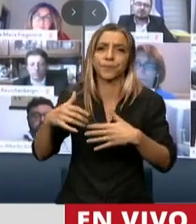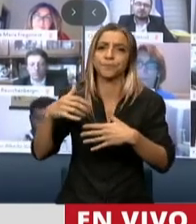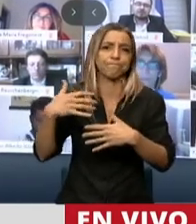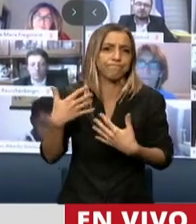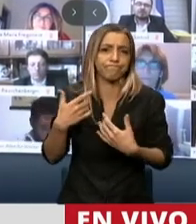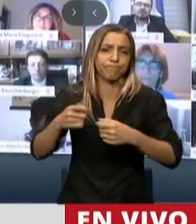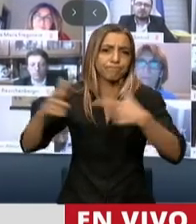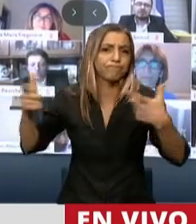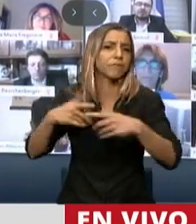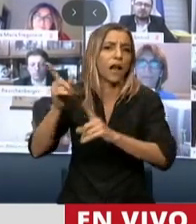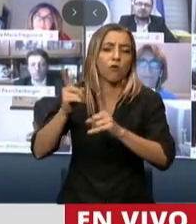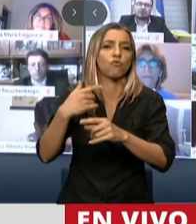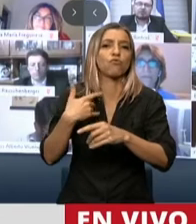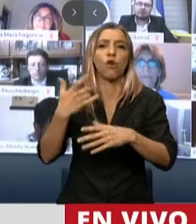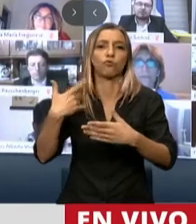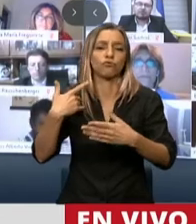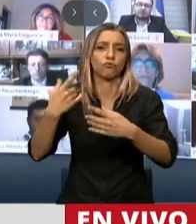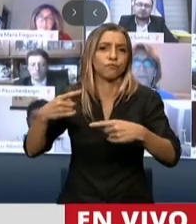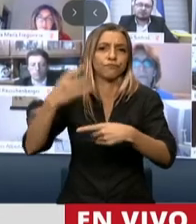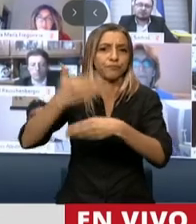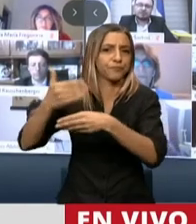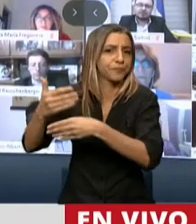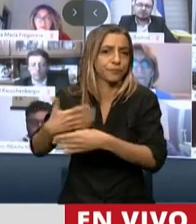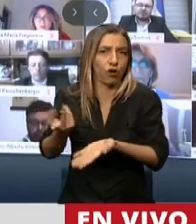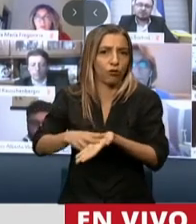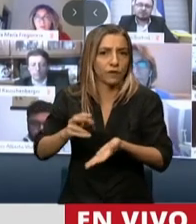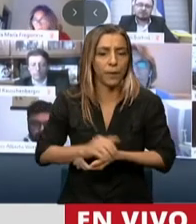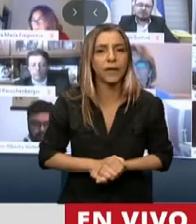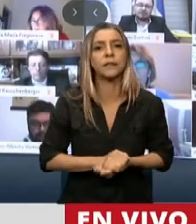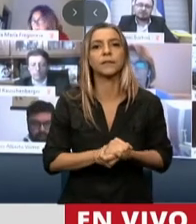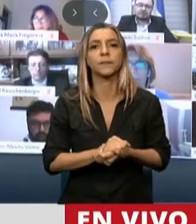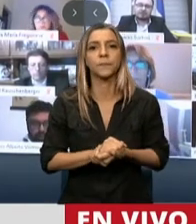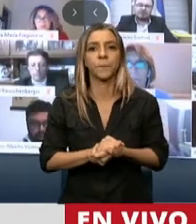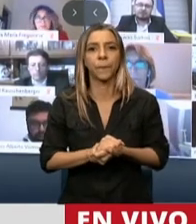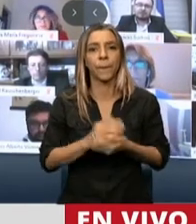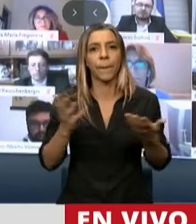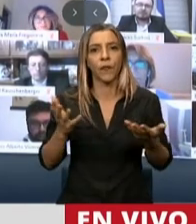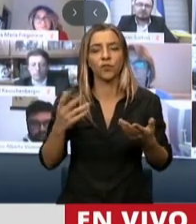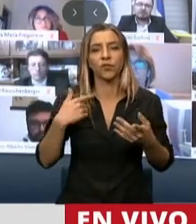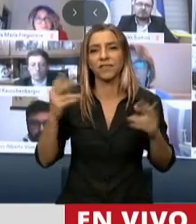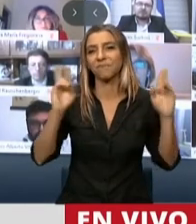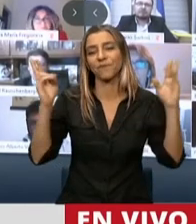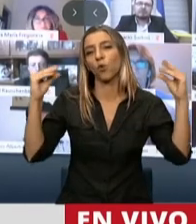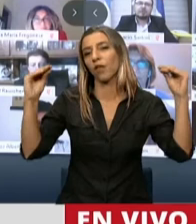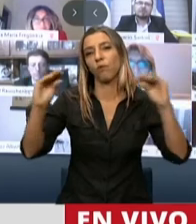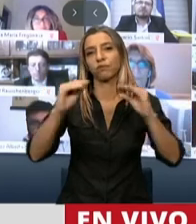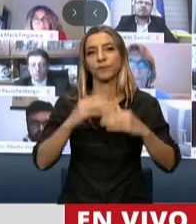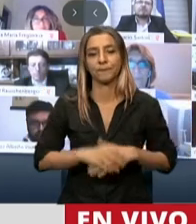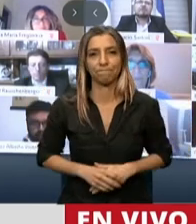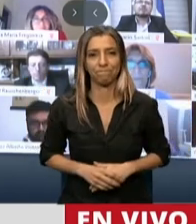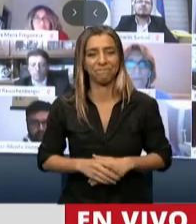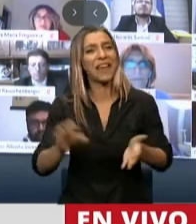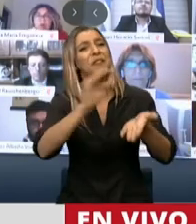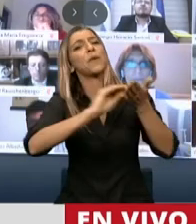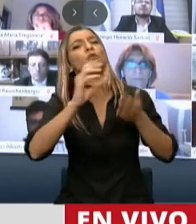tenido que volver a cerrar su actividad. No, yo, a ver, haciendo lo que llamó, Diputada Carrizo,